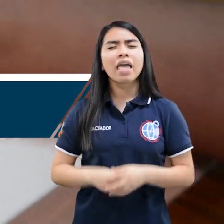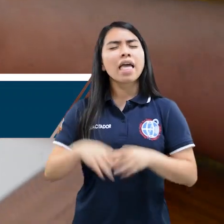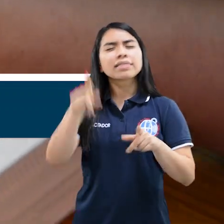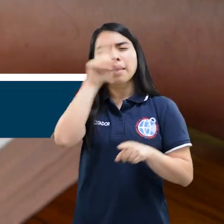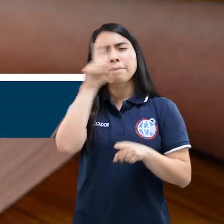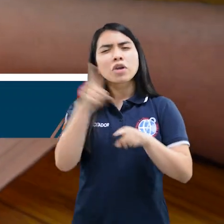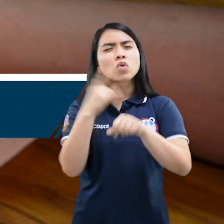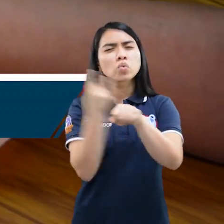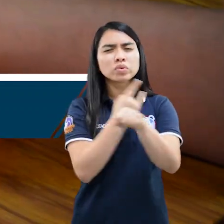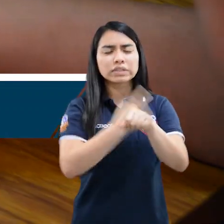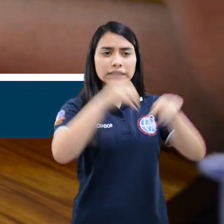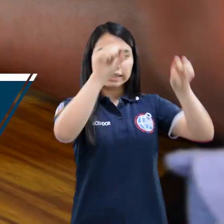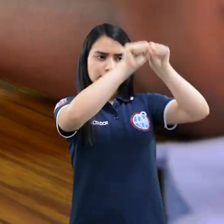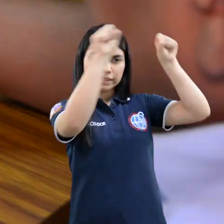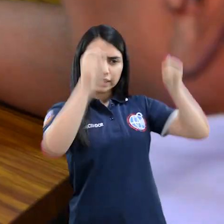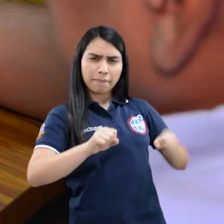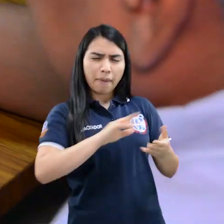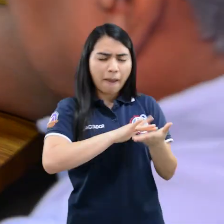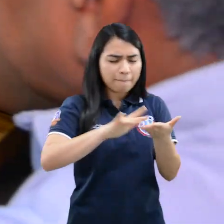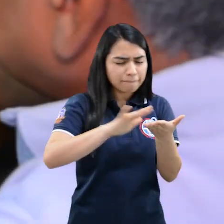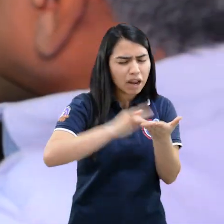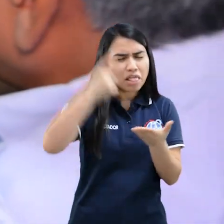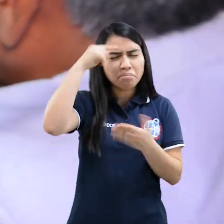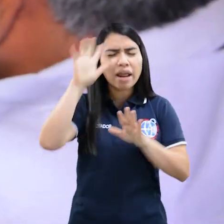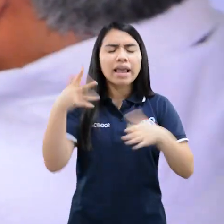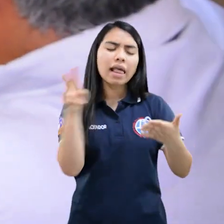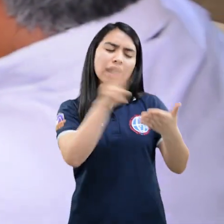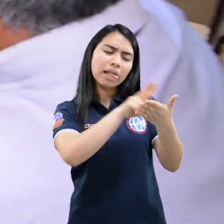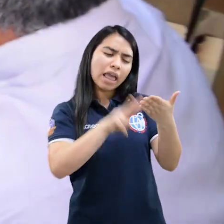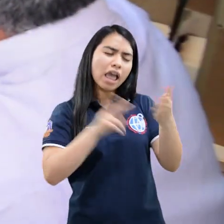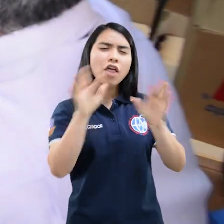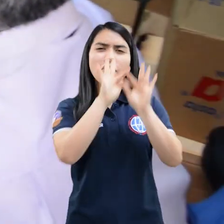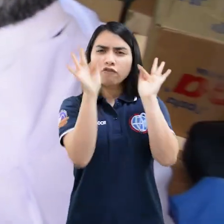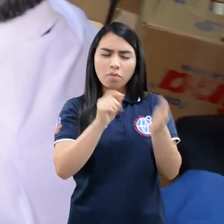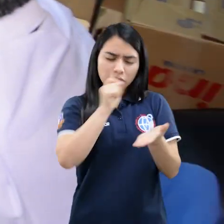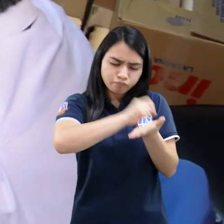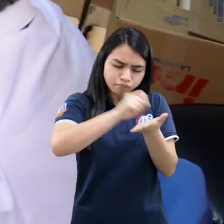Utilizan el sistema de lectoescritura braille para leer y escribir,